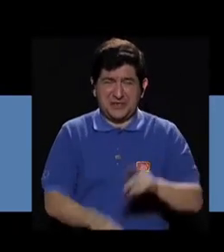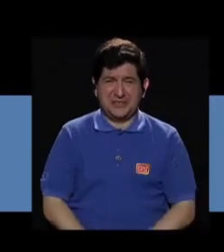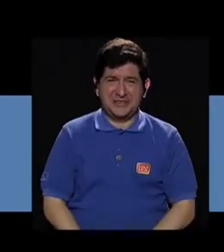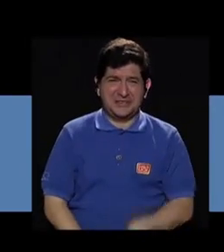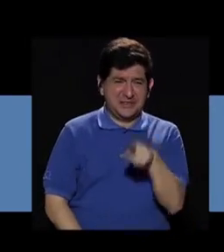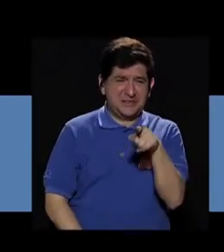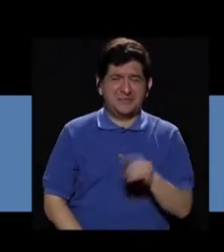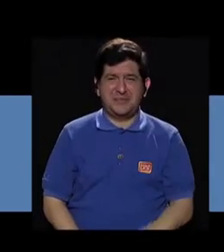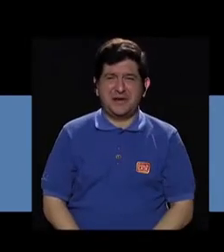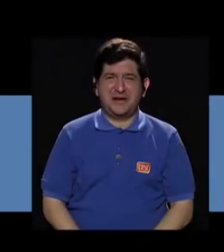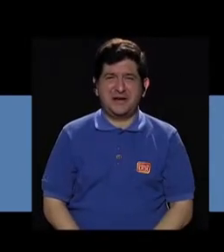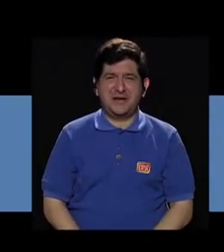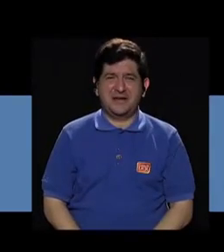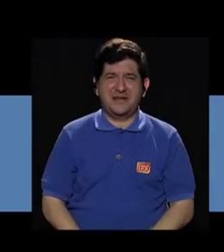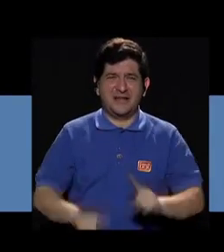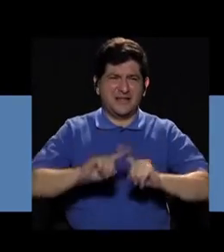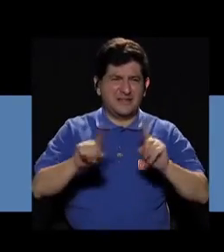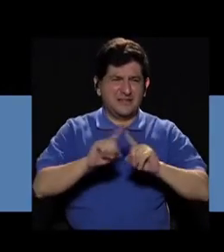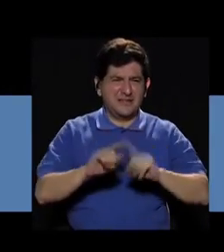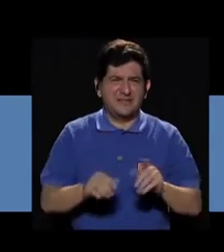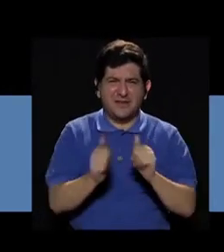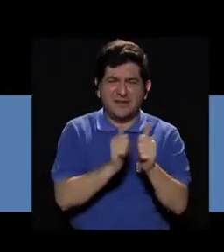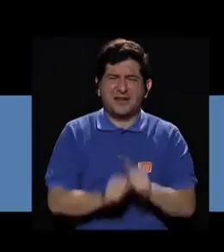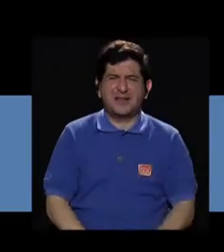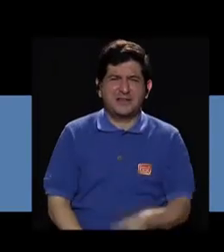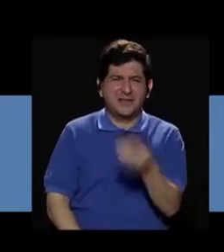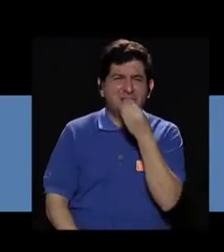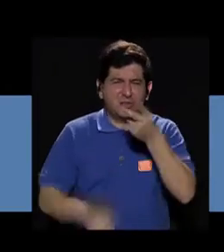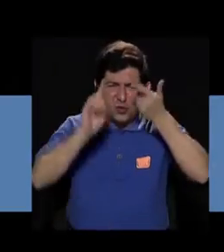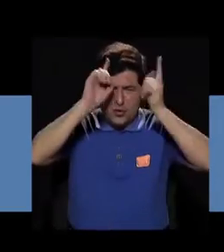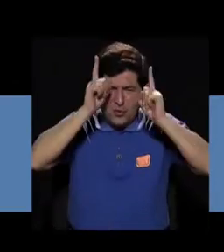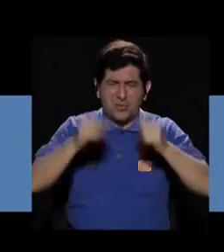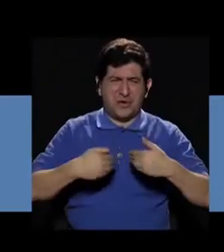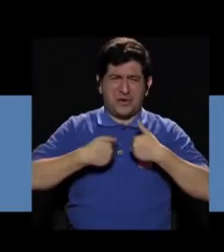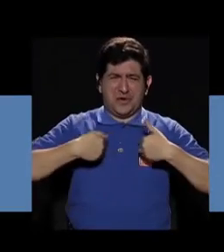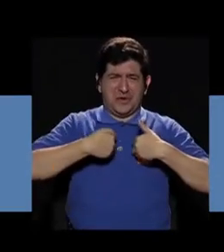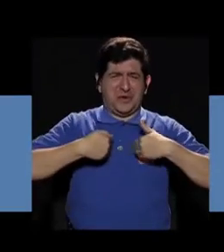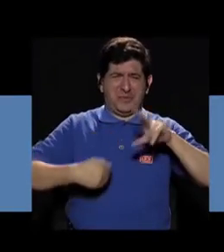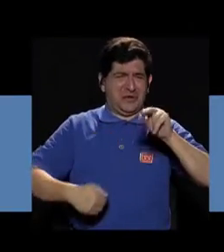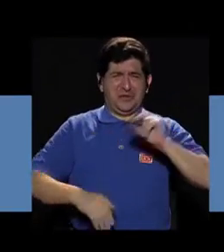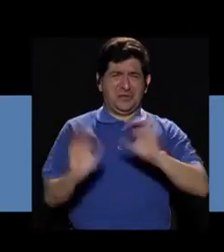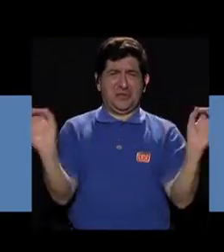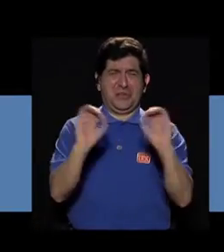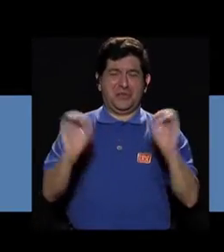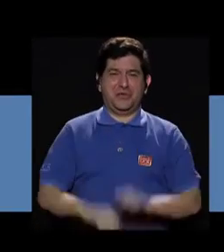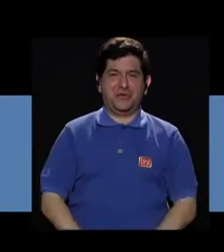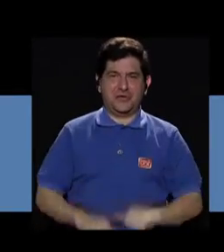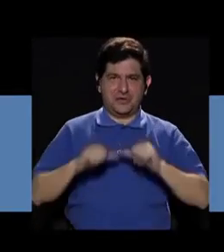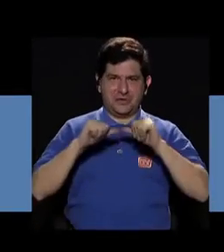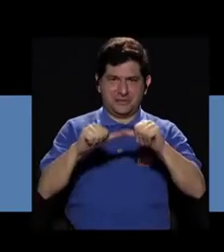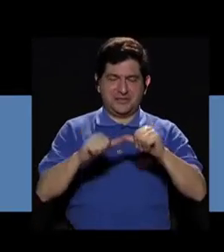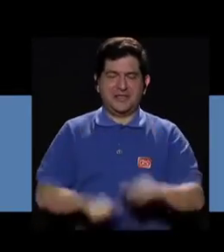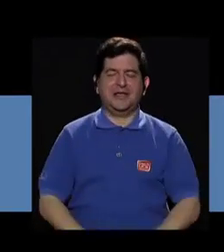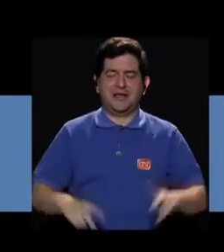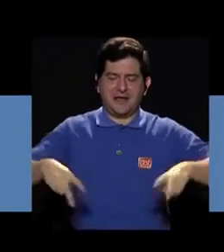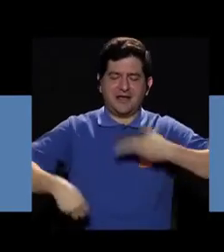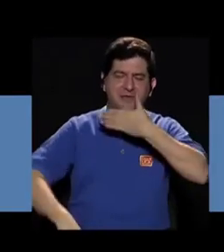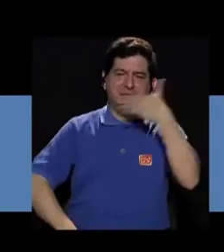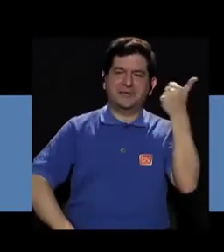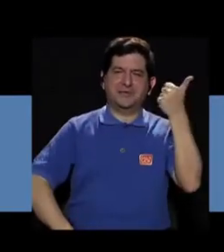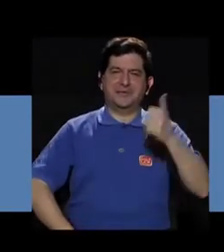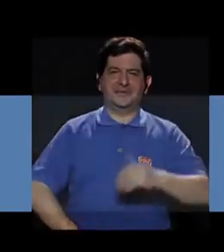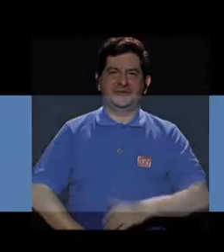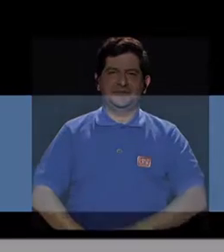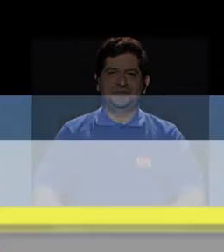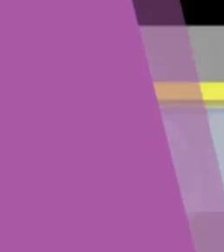participan en eso, para participar, comiendo cucarachas y comiendo animales, no para nada. Continúe con